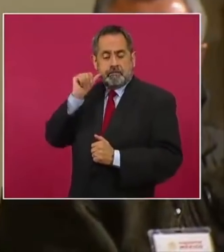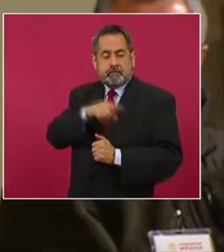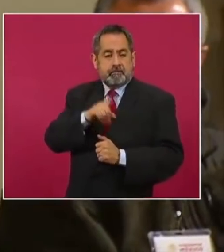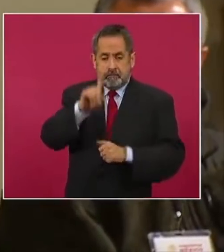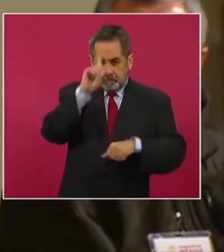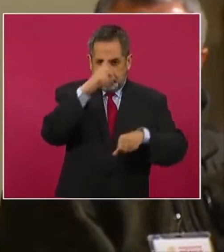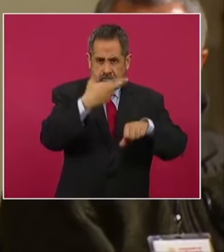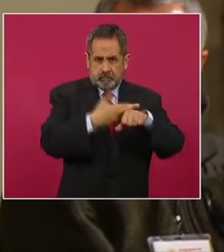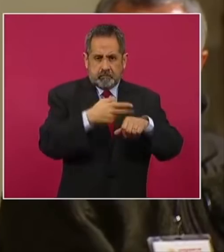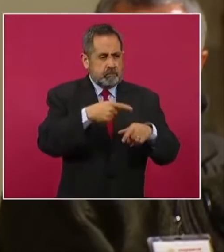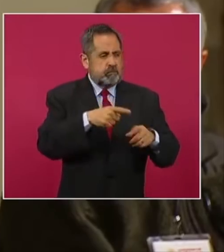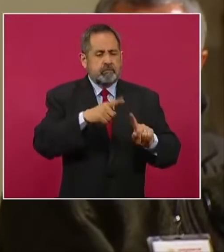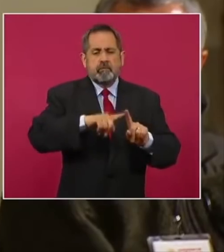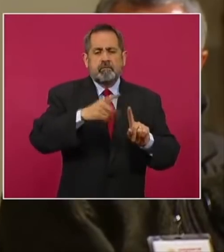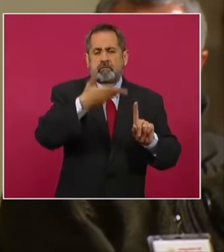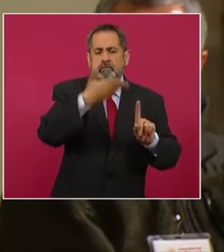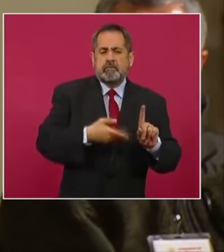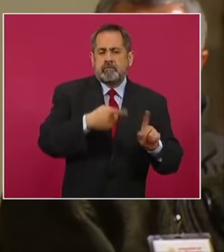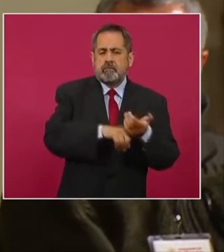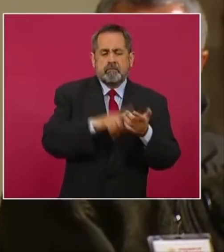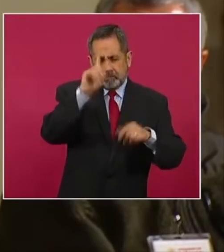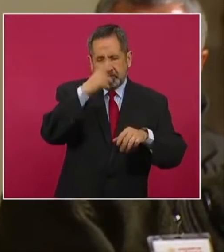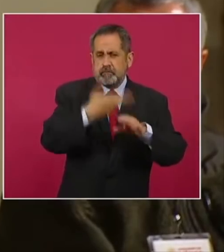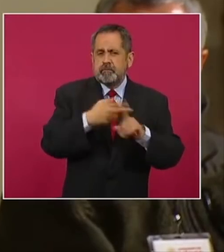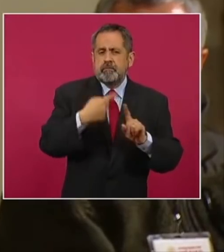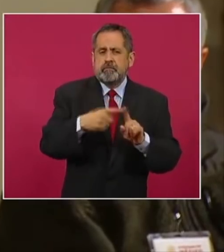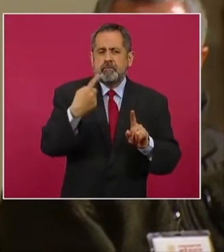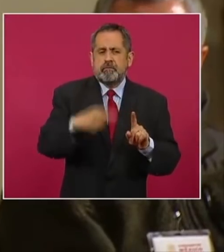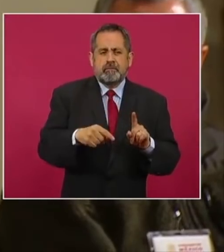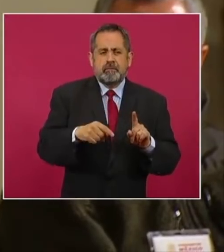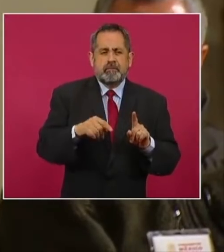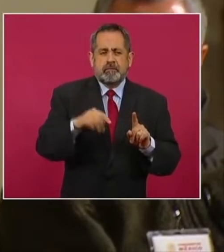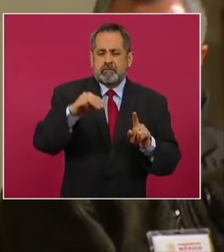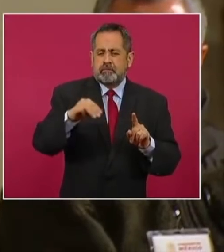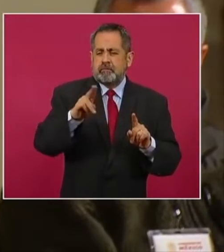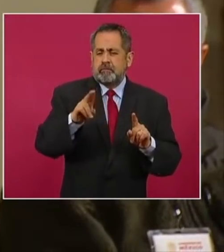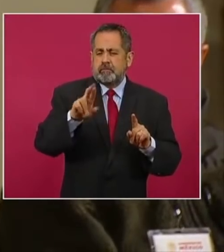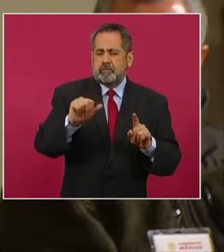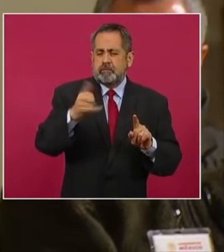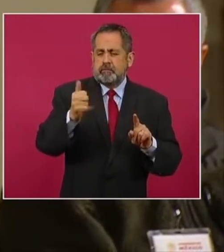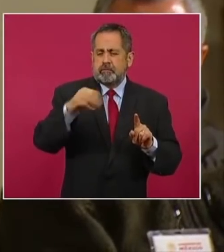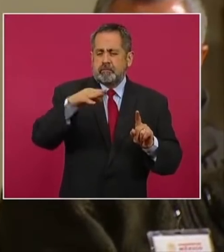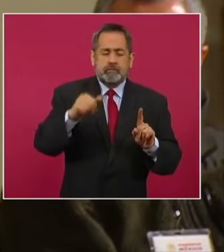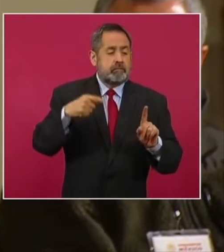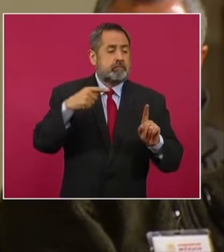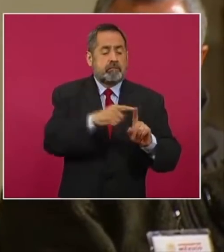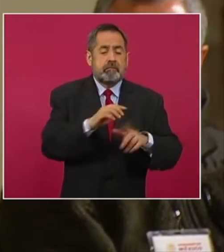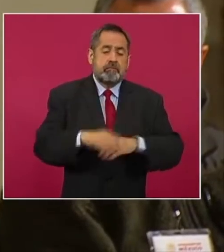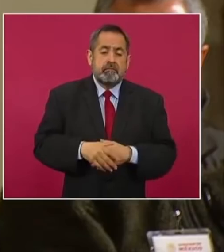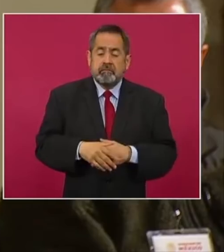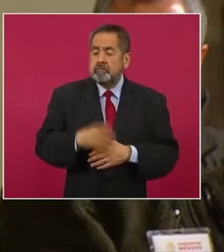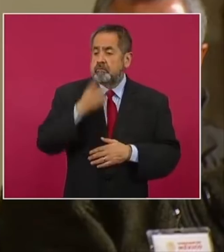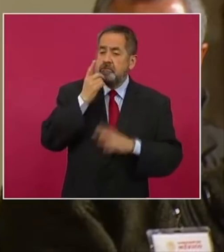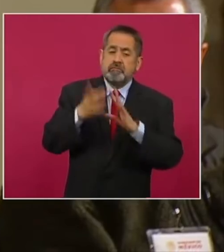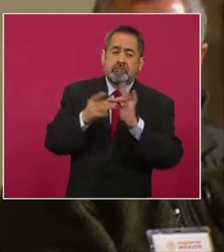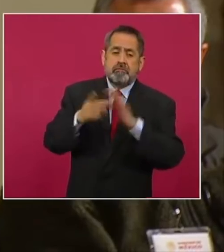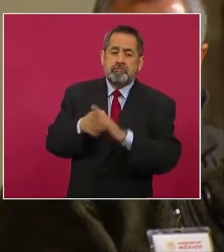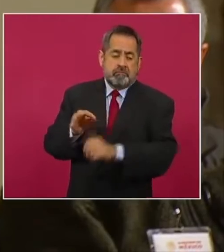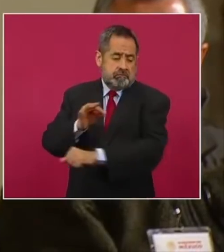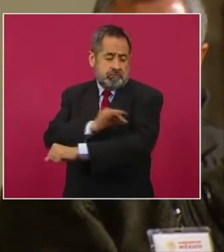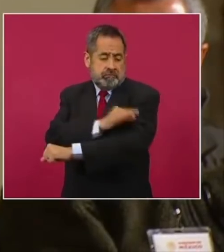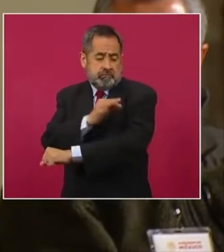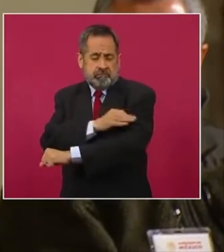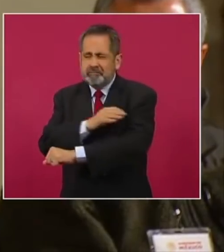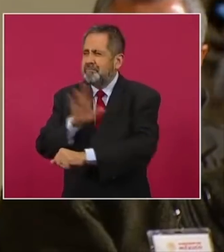consejeros, concretamente el consejero Ciro Murayama, prácticamente se refirió a las vacunas como